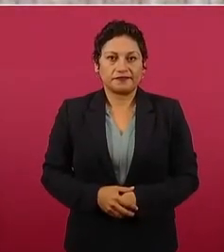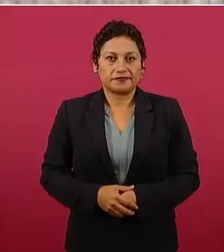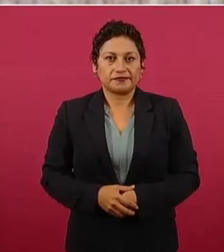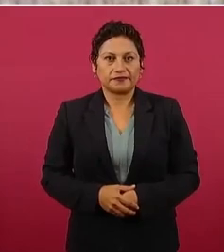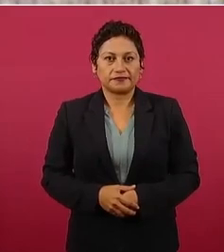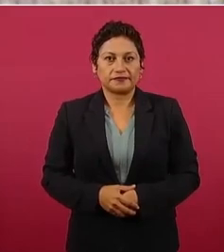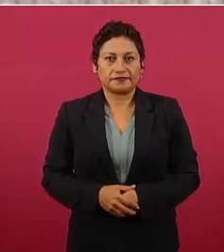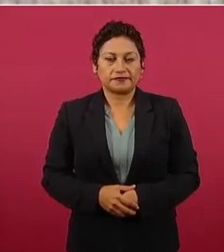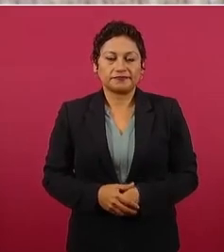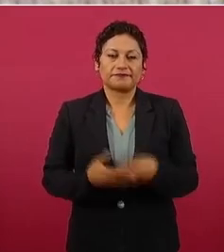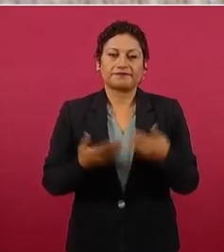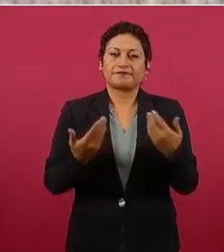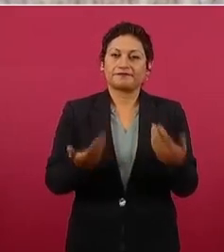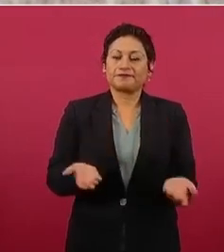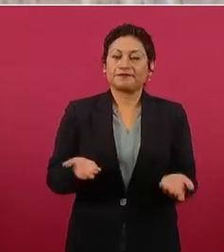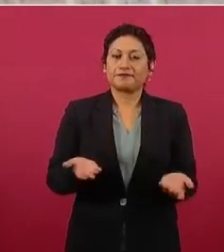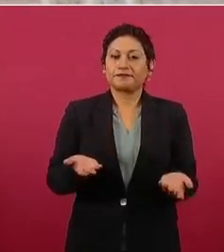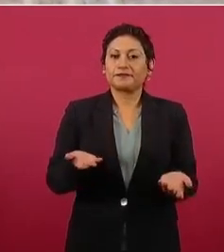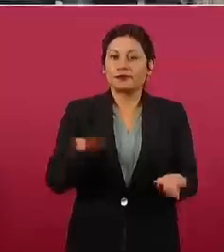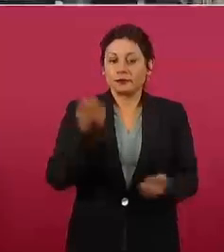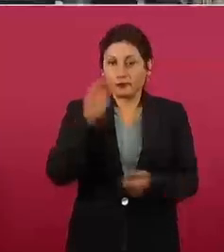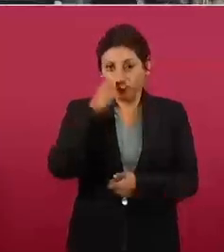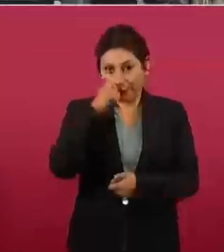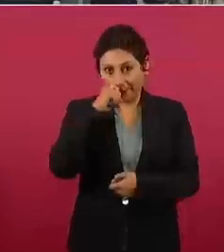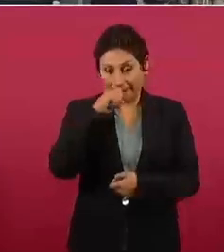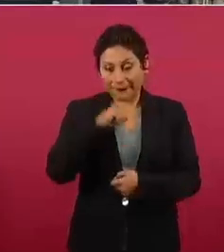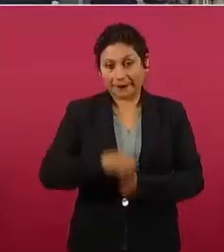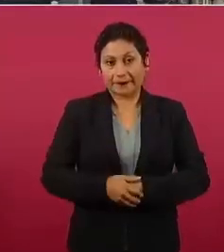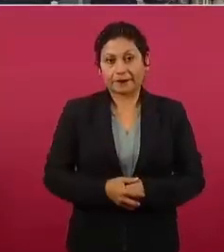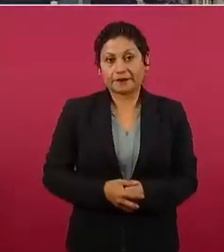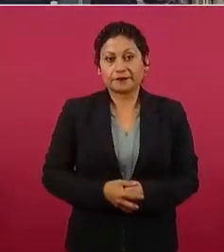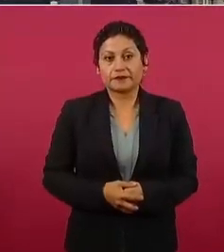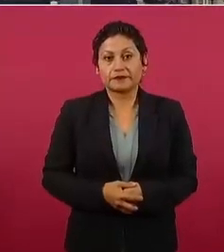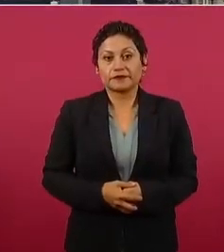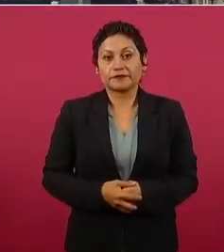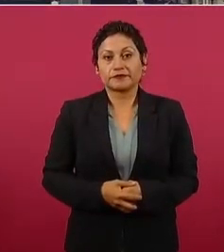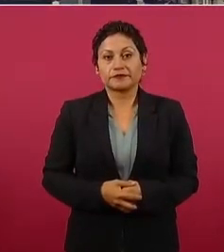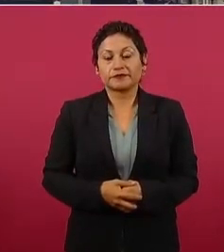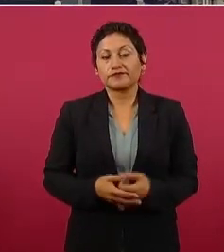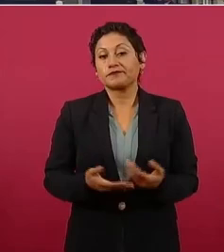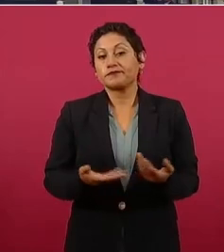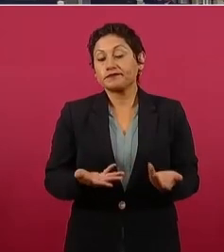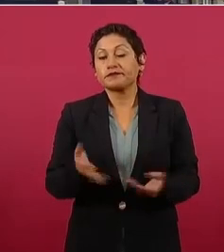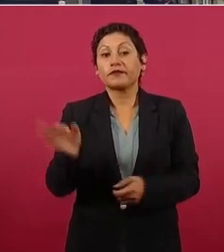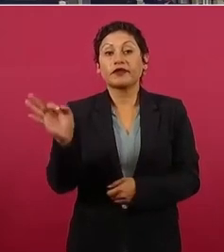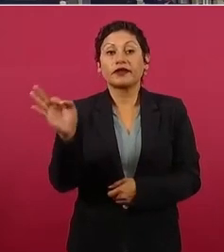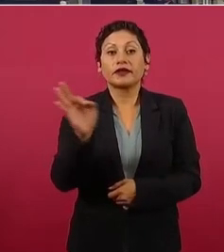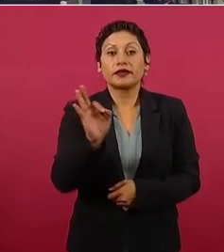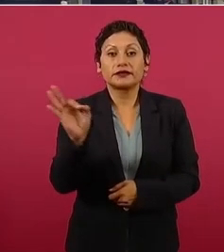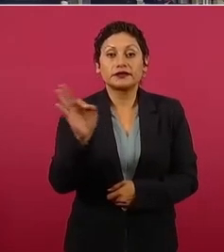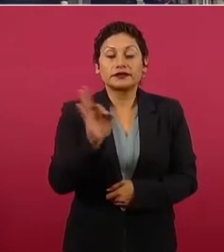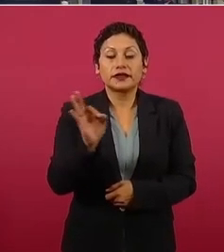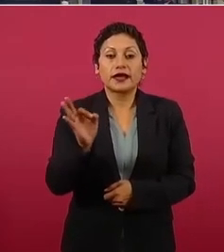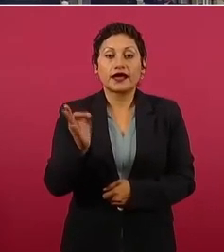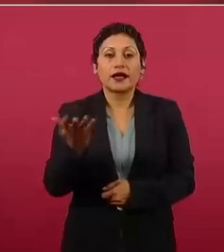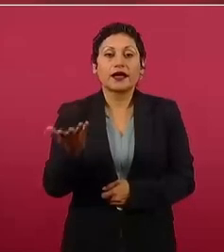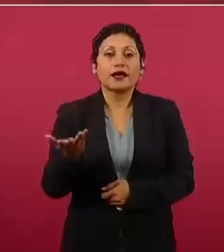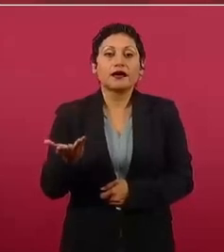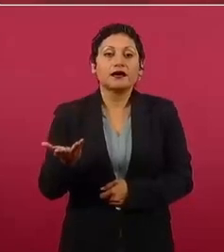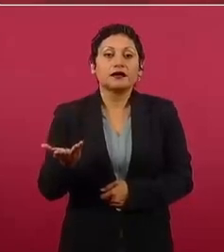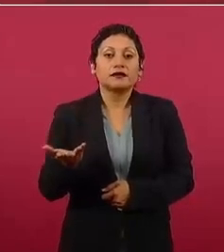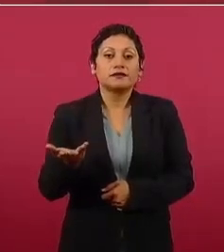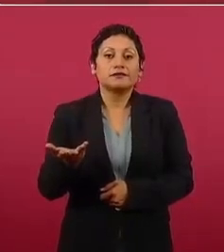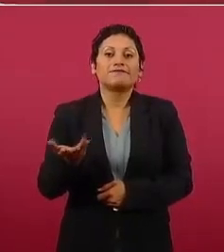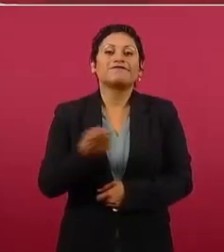entonces había posibilidad y también que se